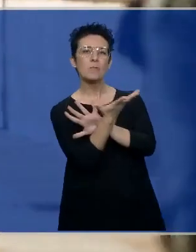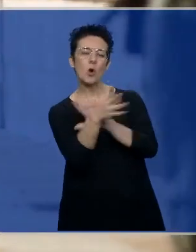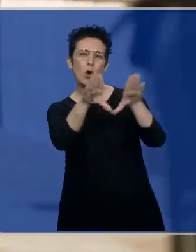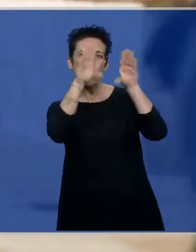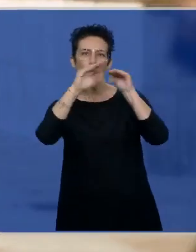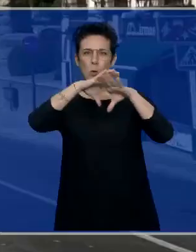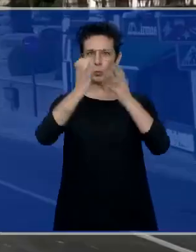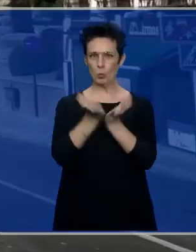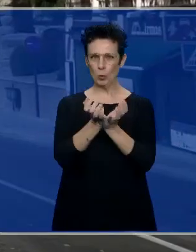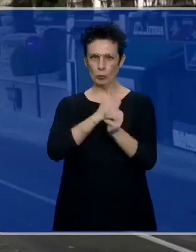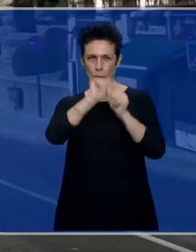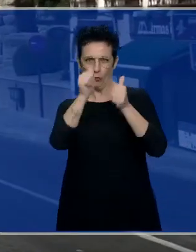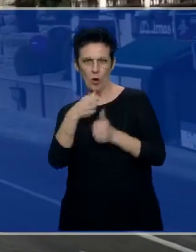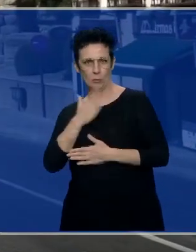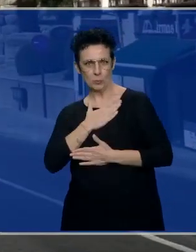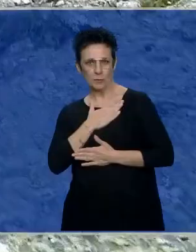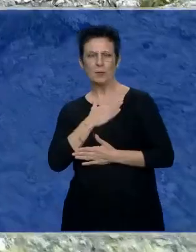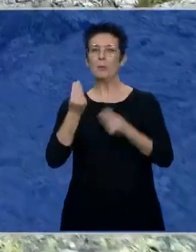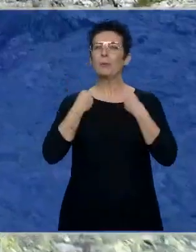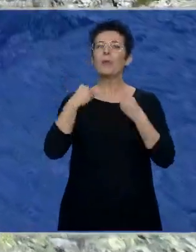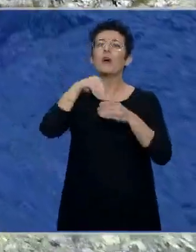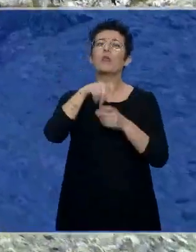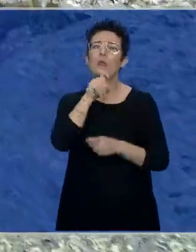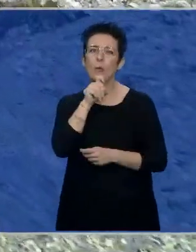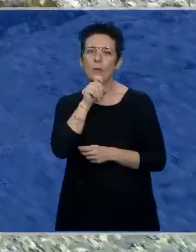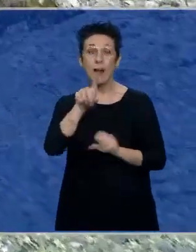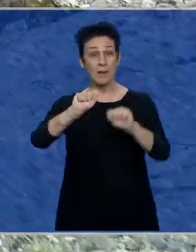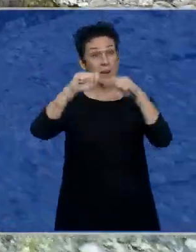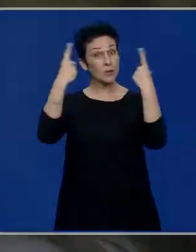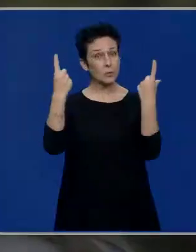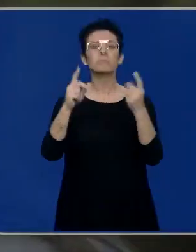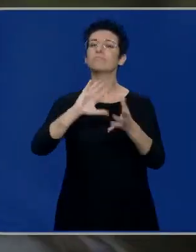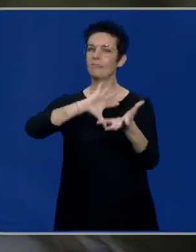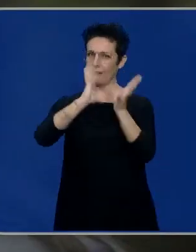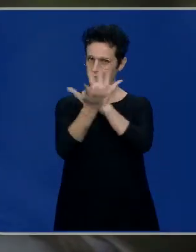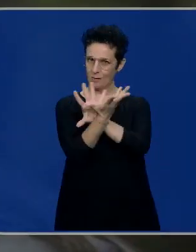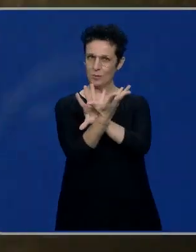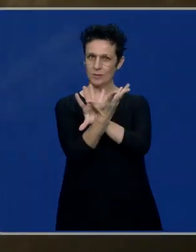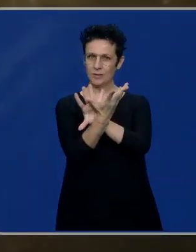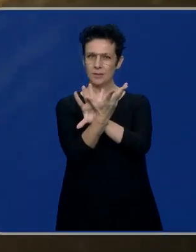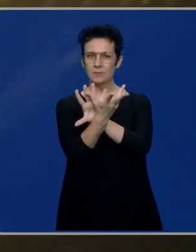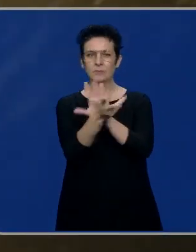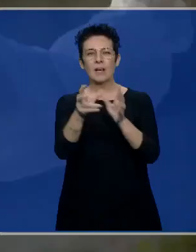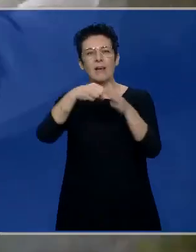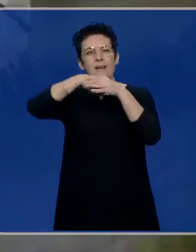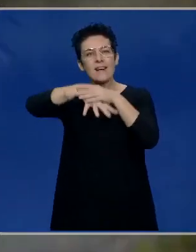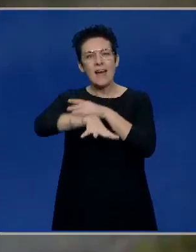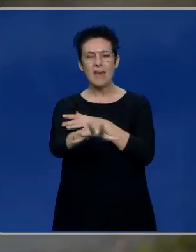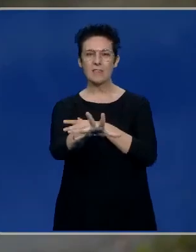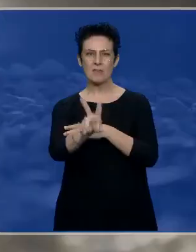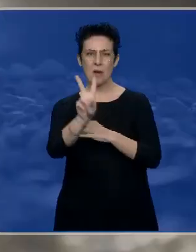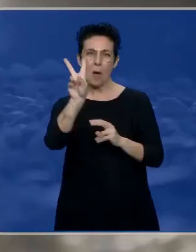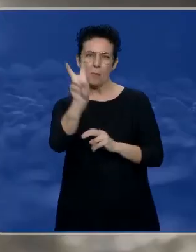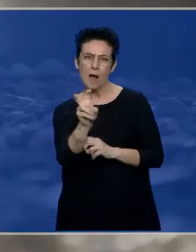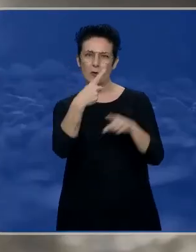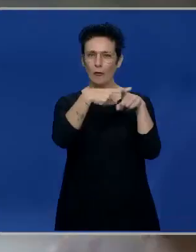el mundo, de vivir en él. La naturaleza cambia, pero la esencia, la raíz, y el valor que le damos